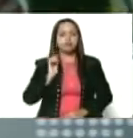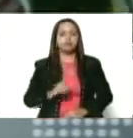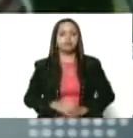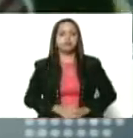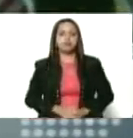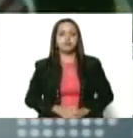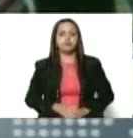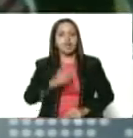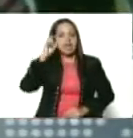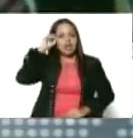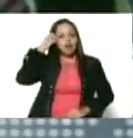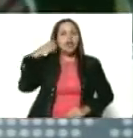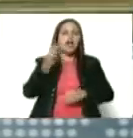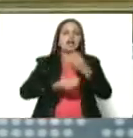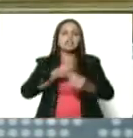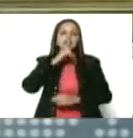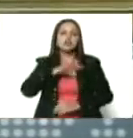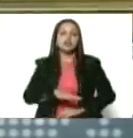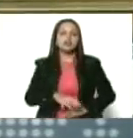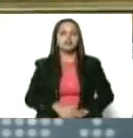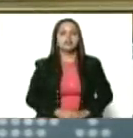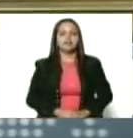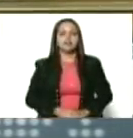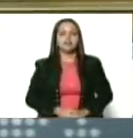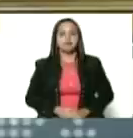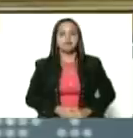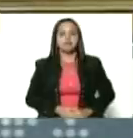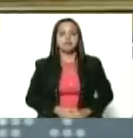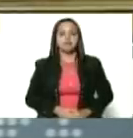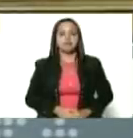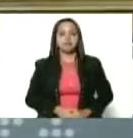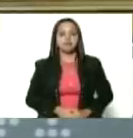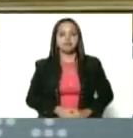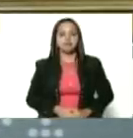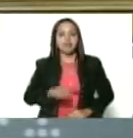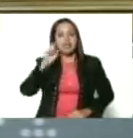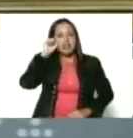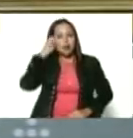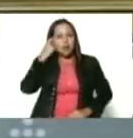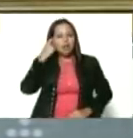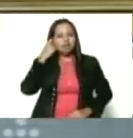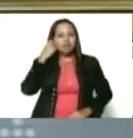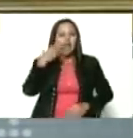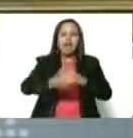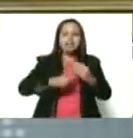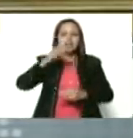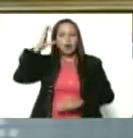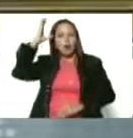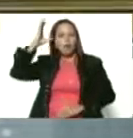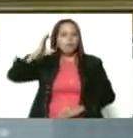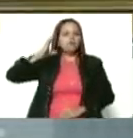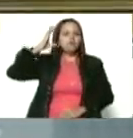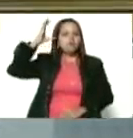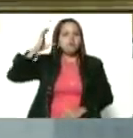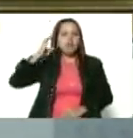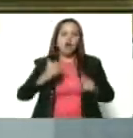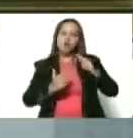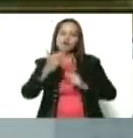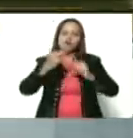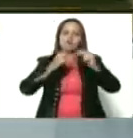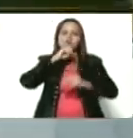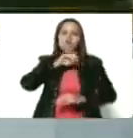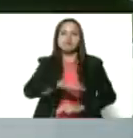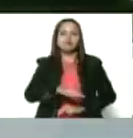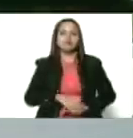Recordar es hacer historia. Recordar es crear conciencia. Construir historia.